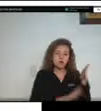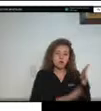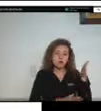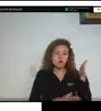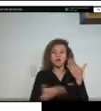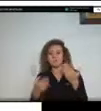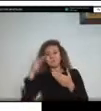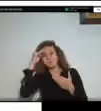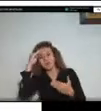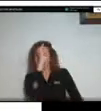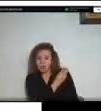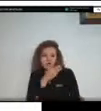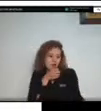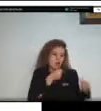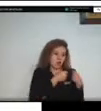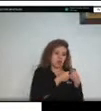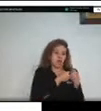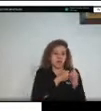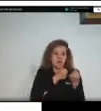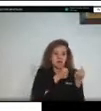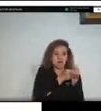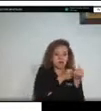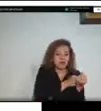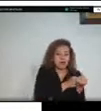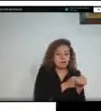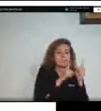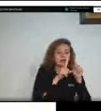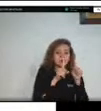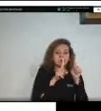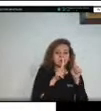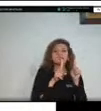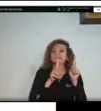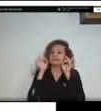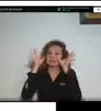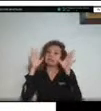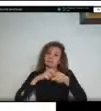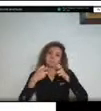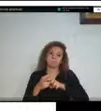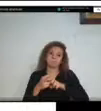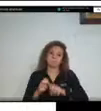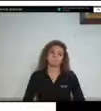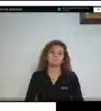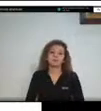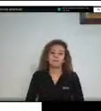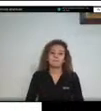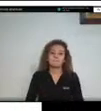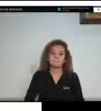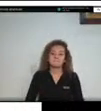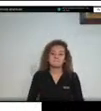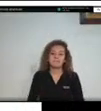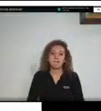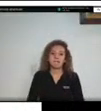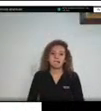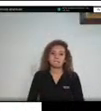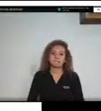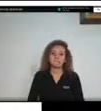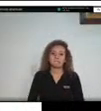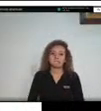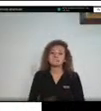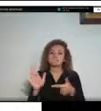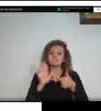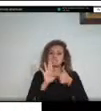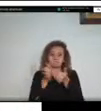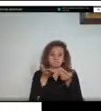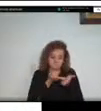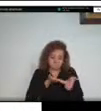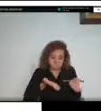problemática bastante compleja aquí les quiero mostrar un poco algunas de las imágenes que dan cuenta de cuáles son esos